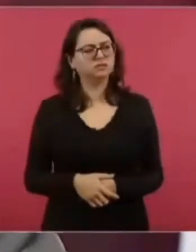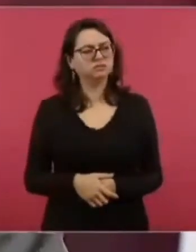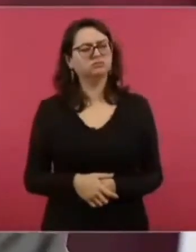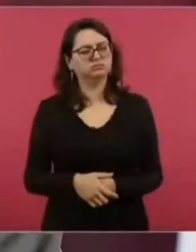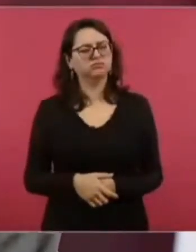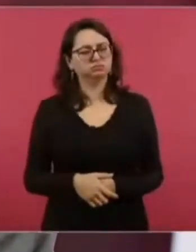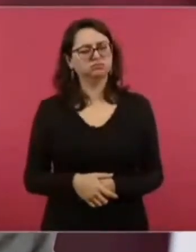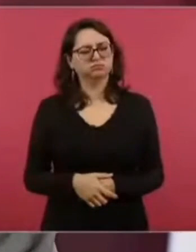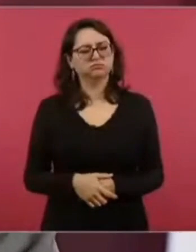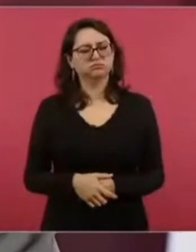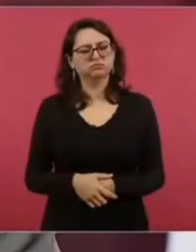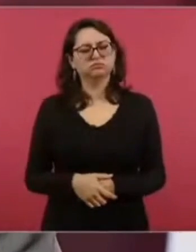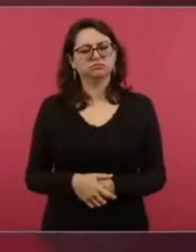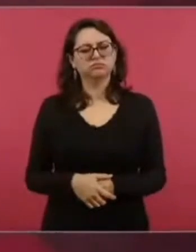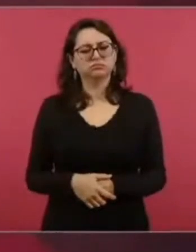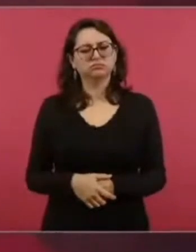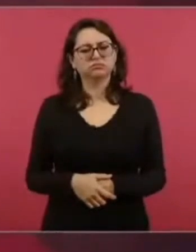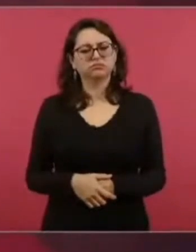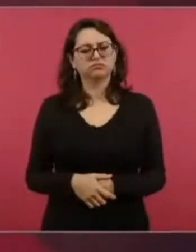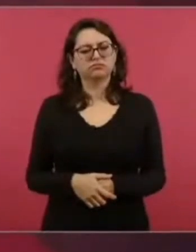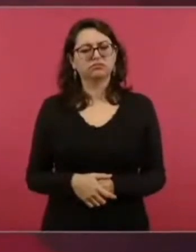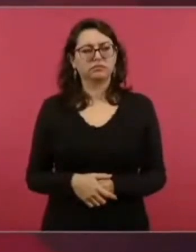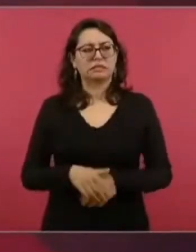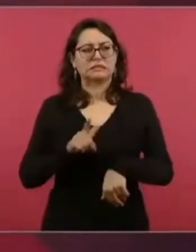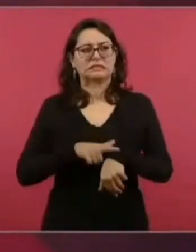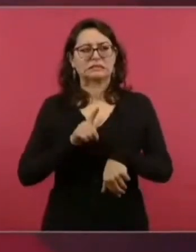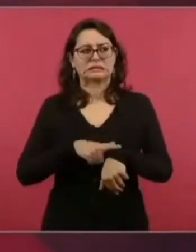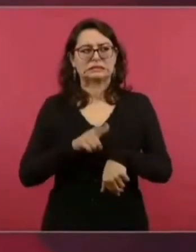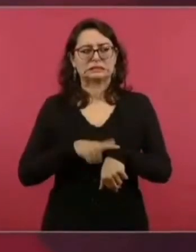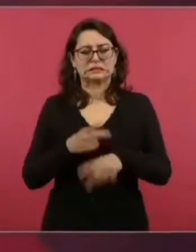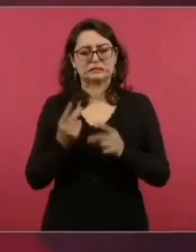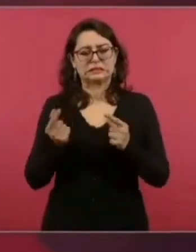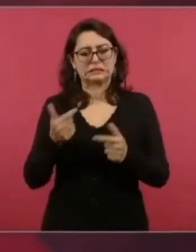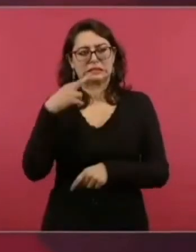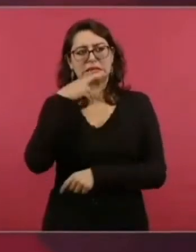es que tenía yo que llegar pronto.